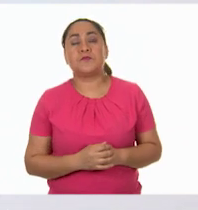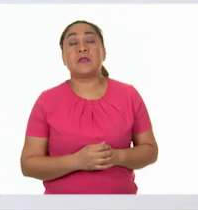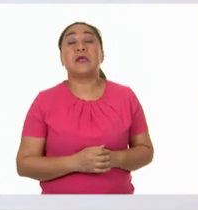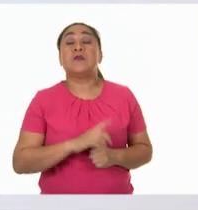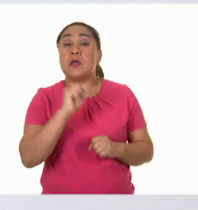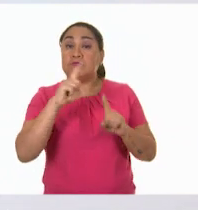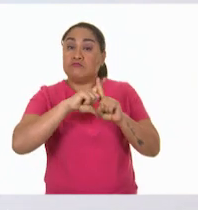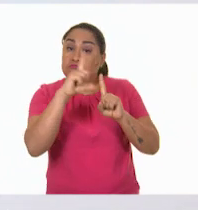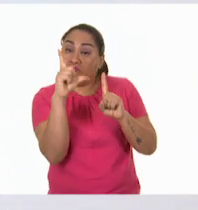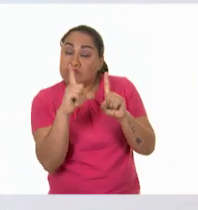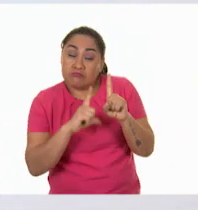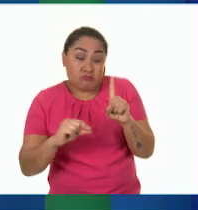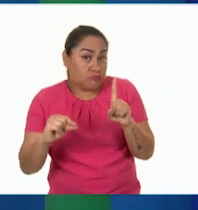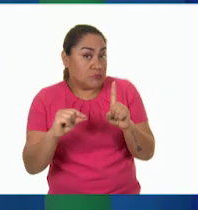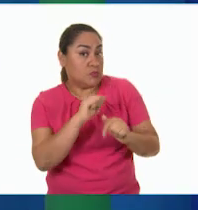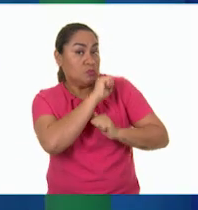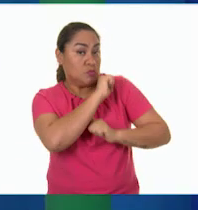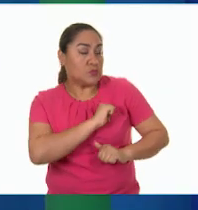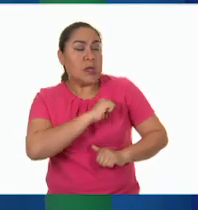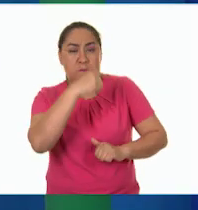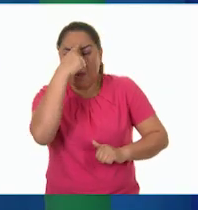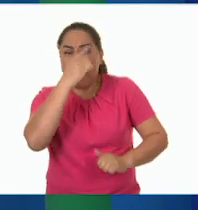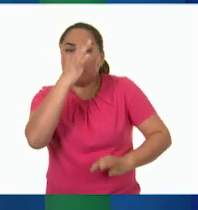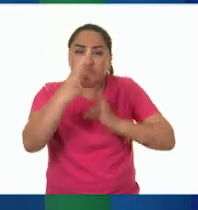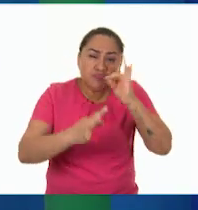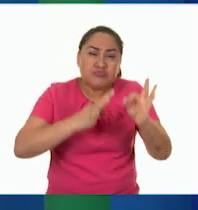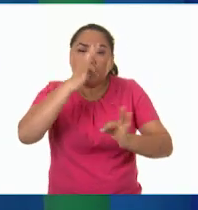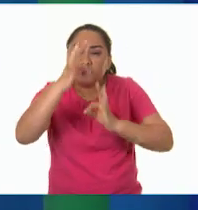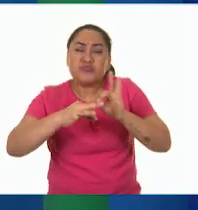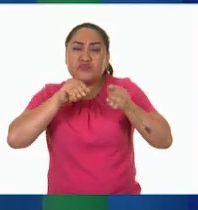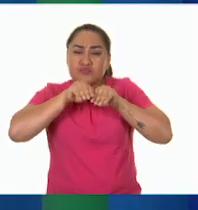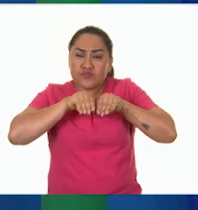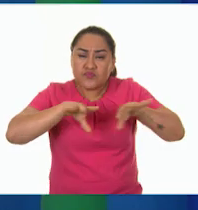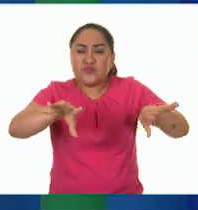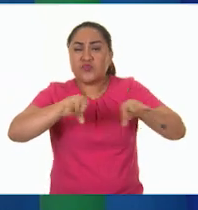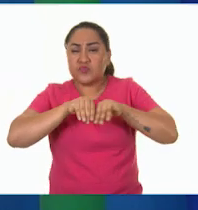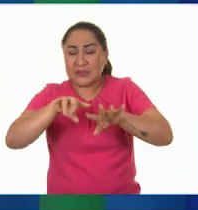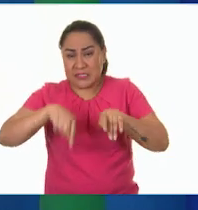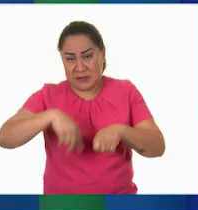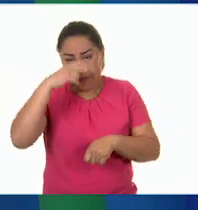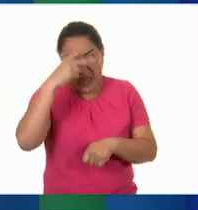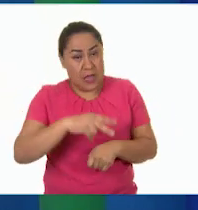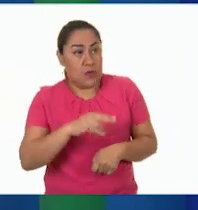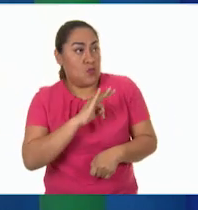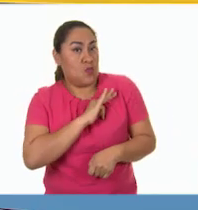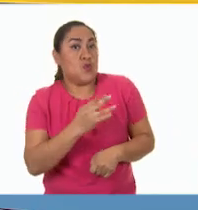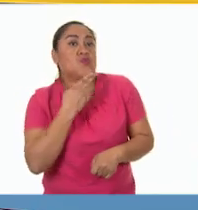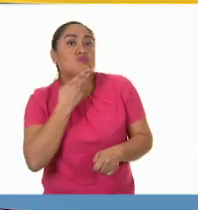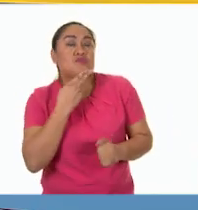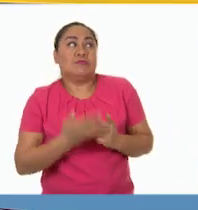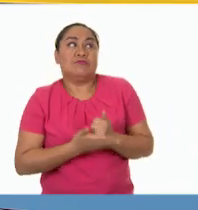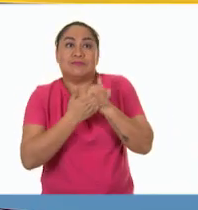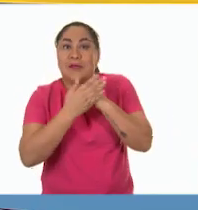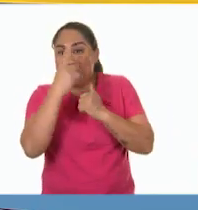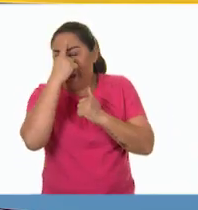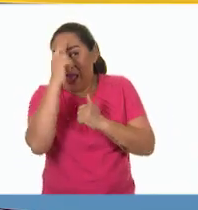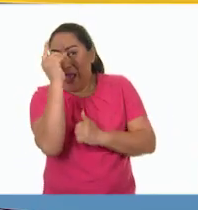nacional que se dedique totalmente a informar al país, seguramente esto ayudará al progreso. Bueno,